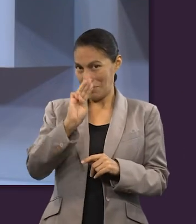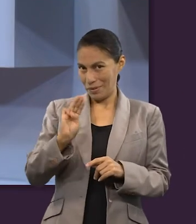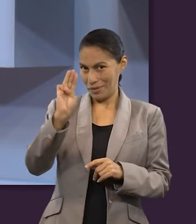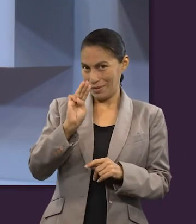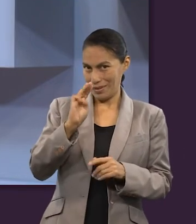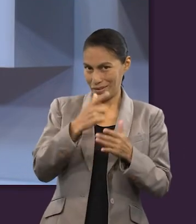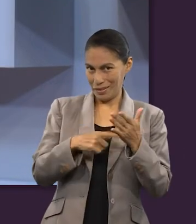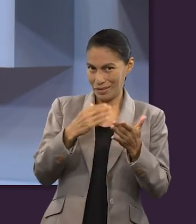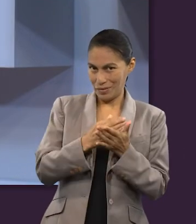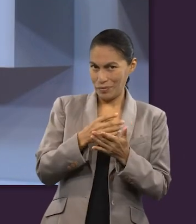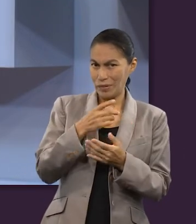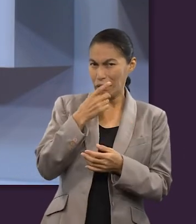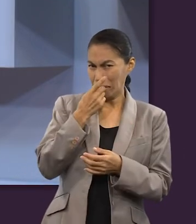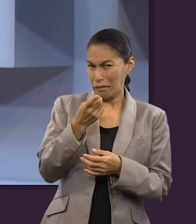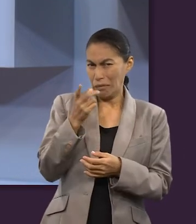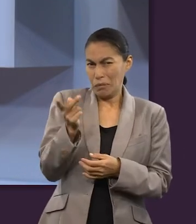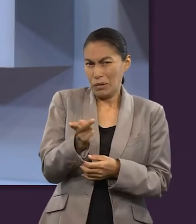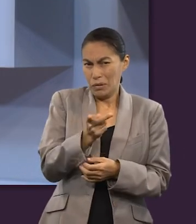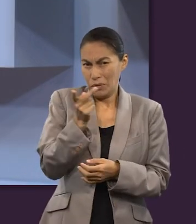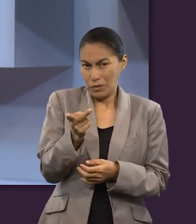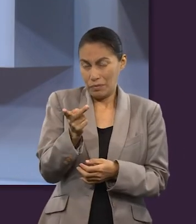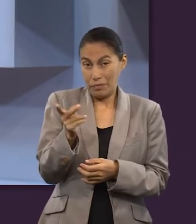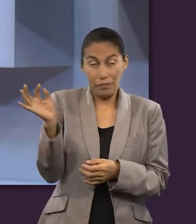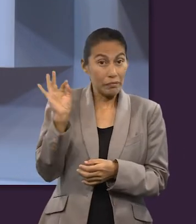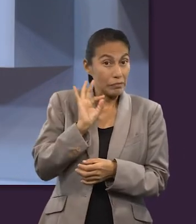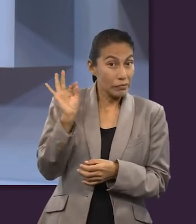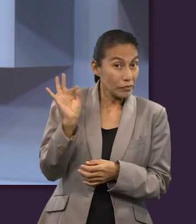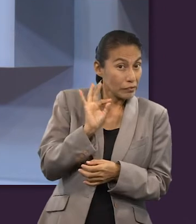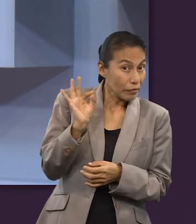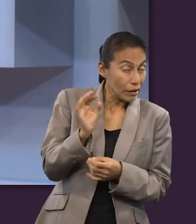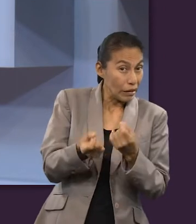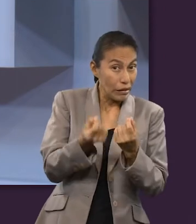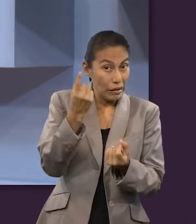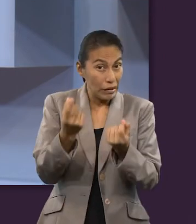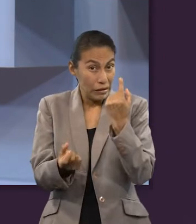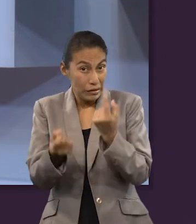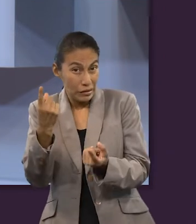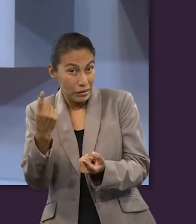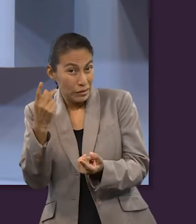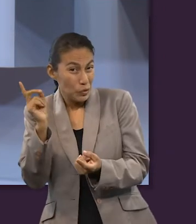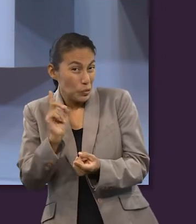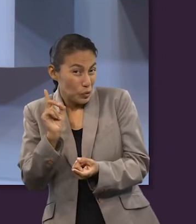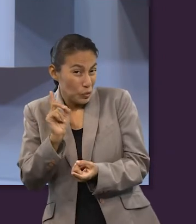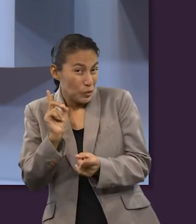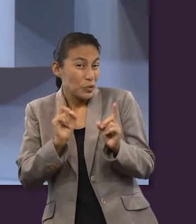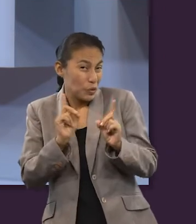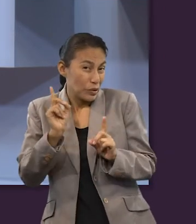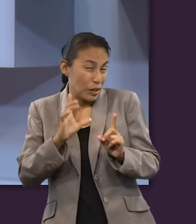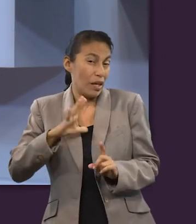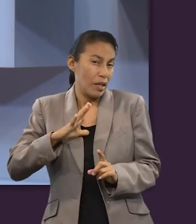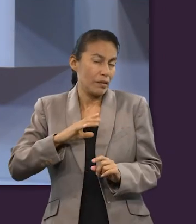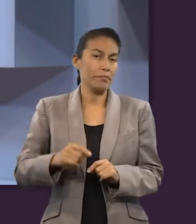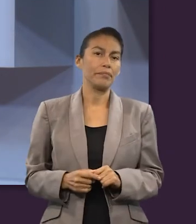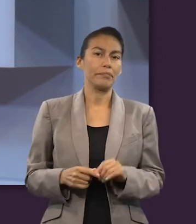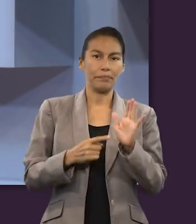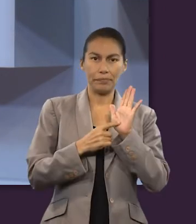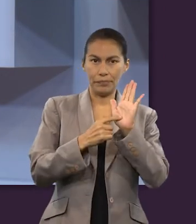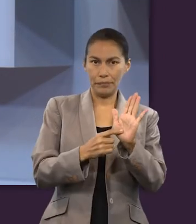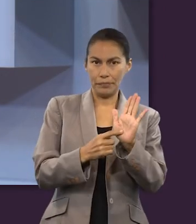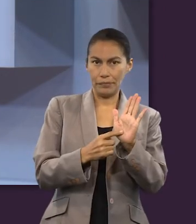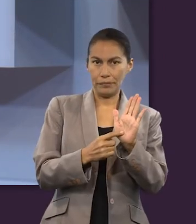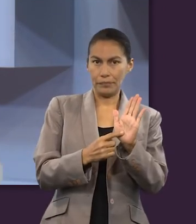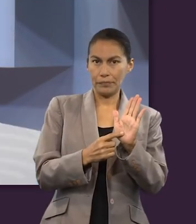miércoles de nuestra lección trae una pregunta que creo que tal vez algunas personas que nos ven también puedan